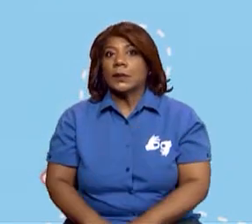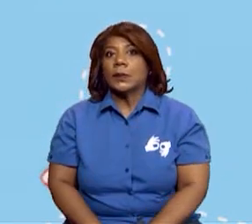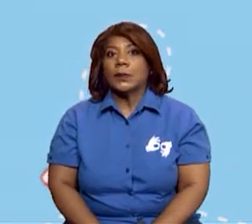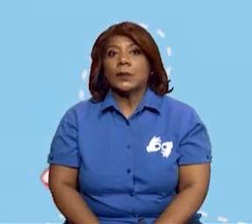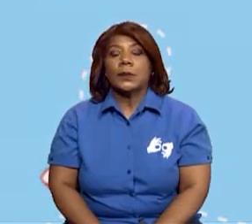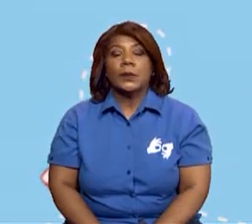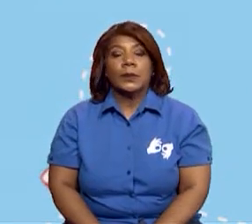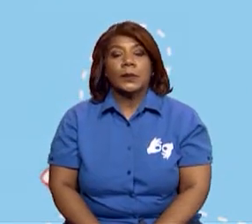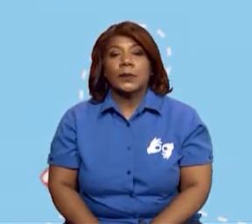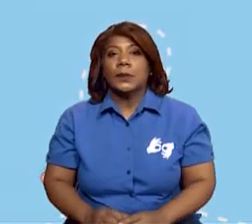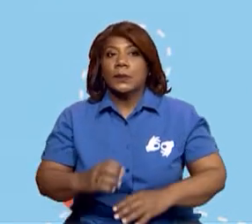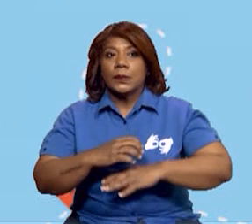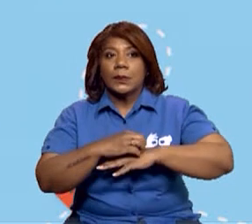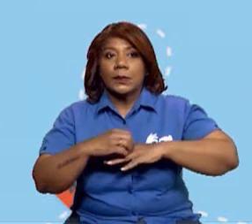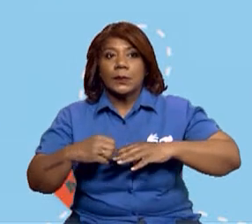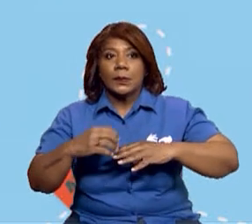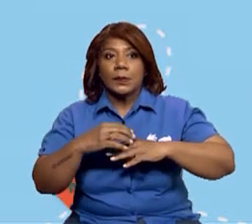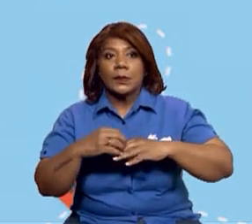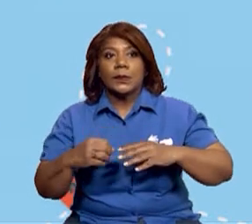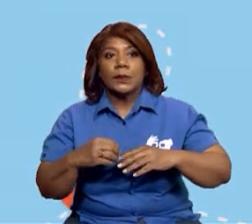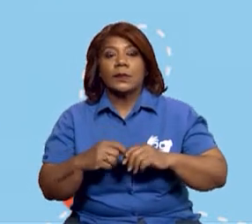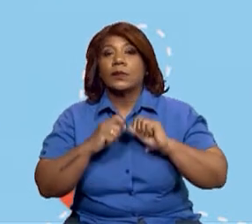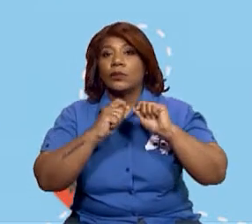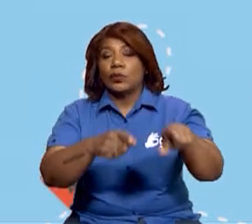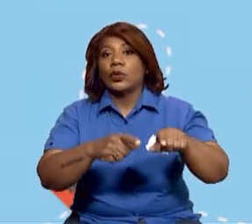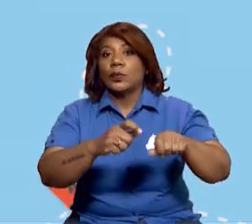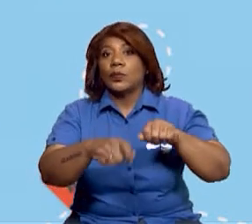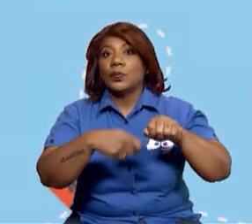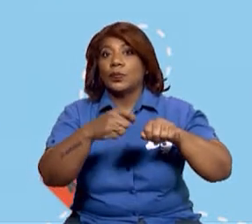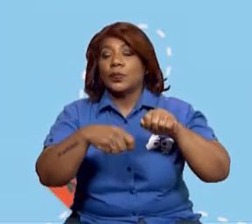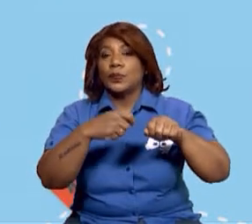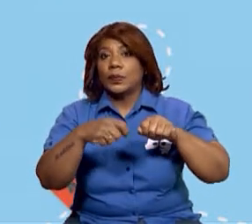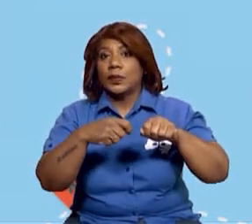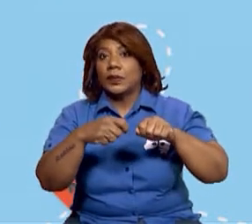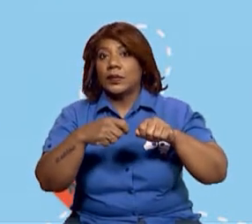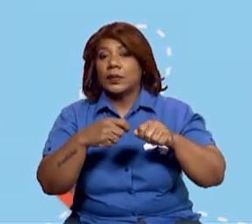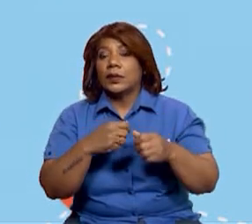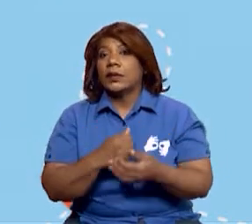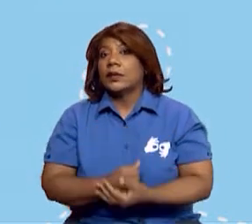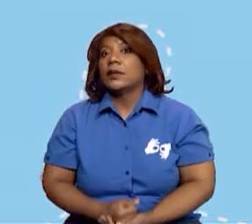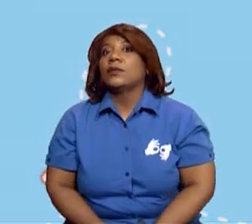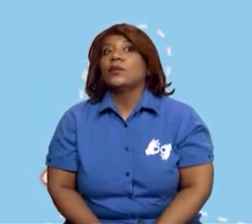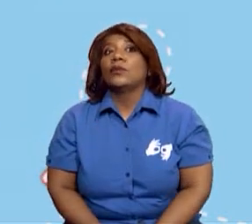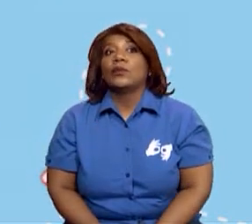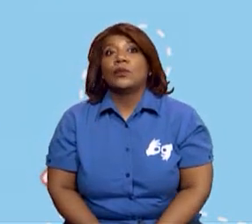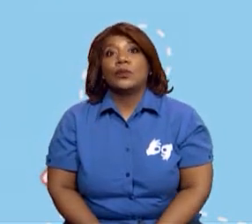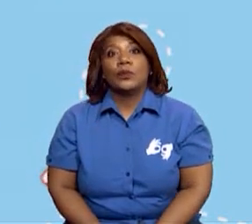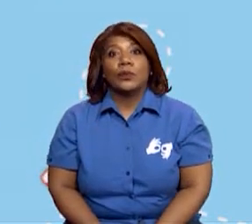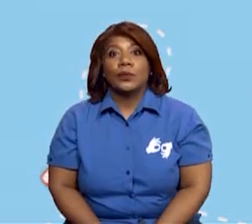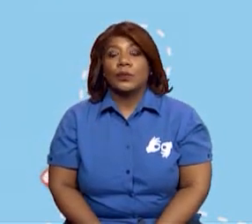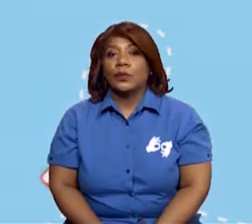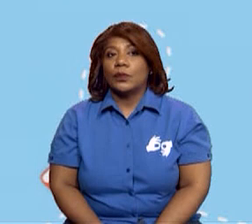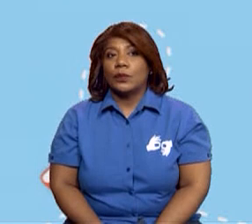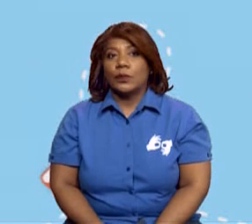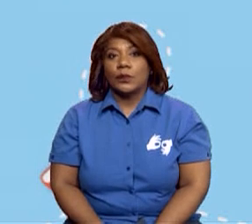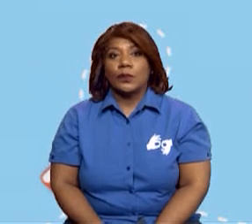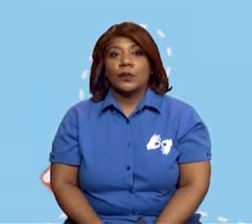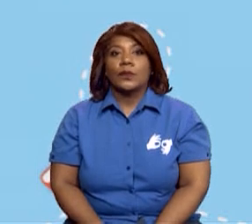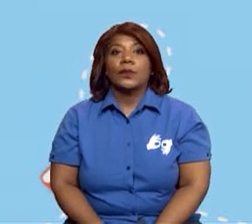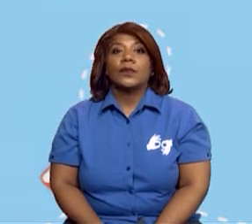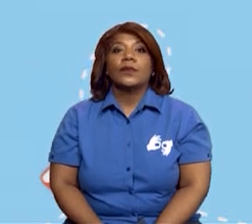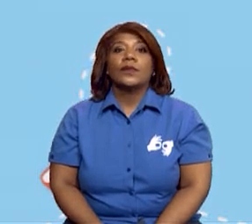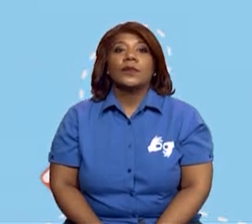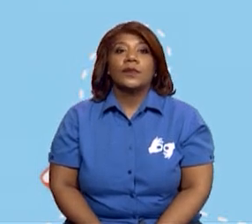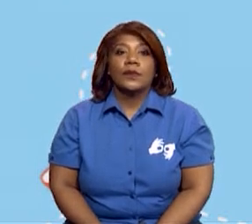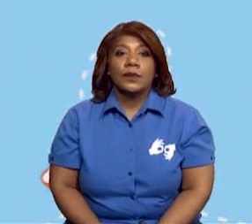Cultivo o cría de peces en estanques, ¿será esa? No. Y artesanal,